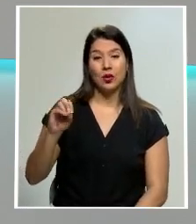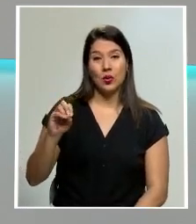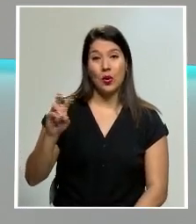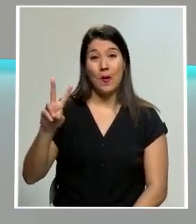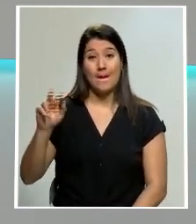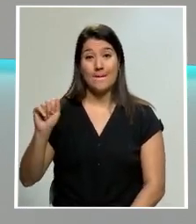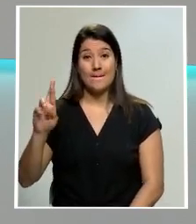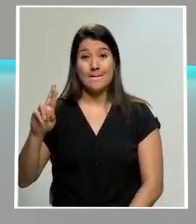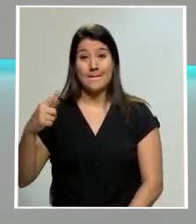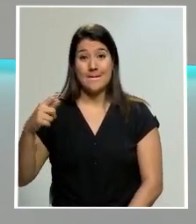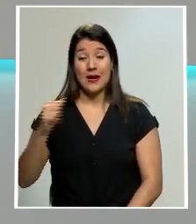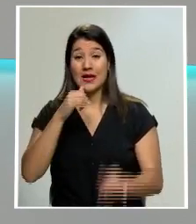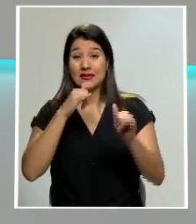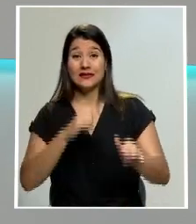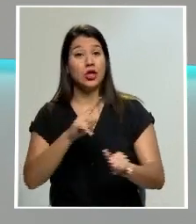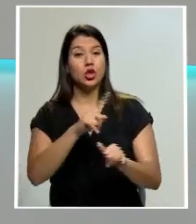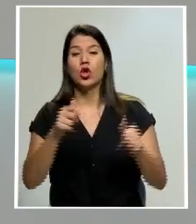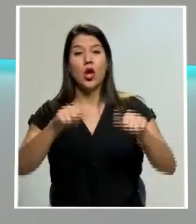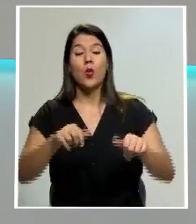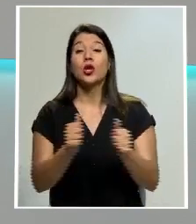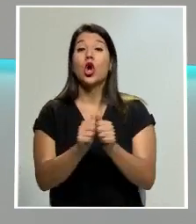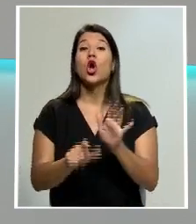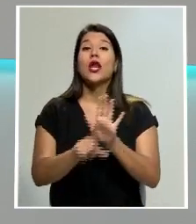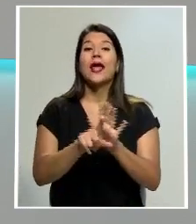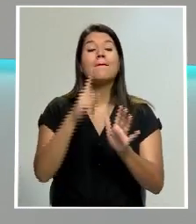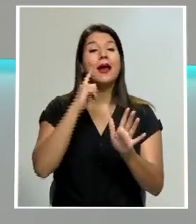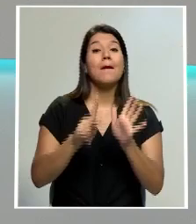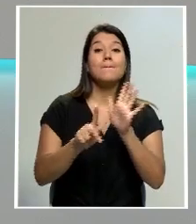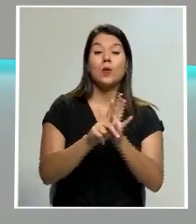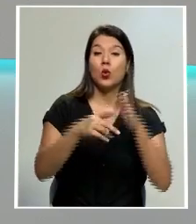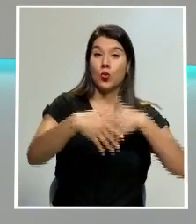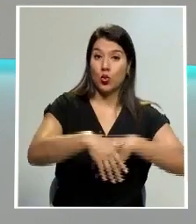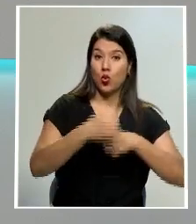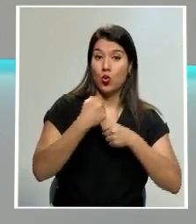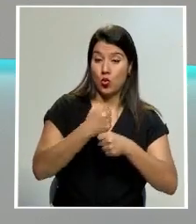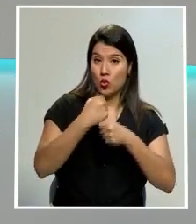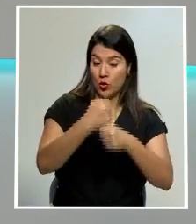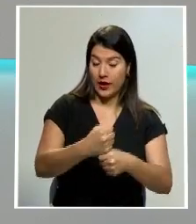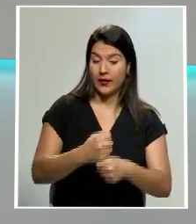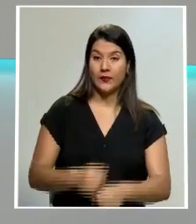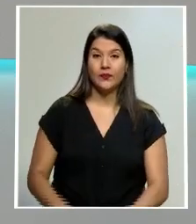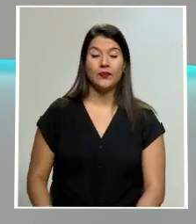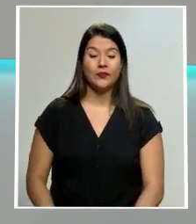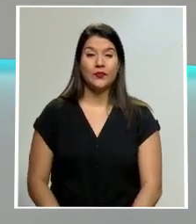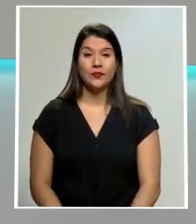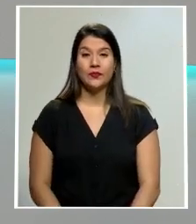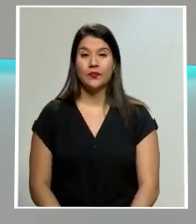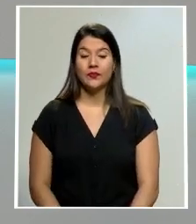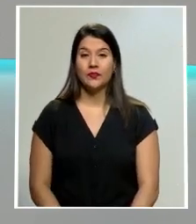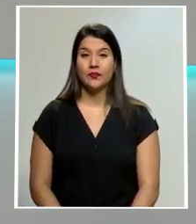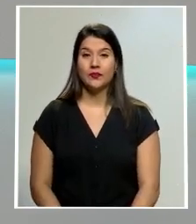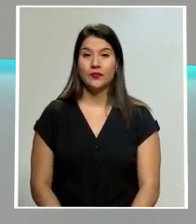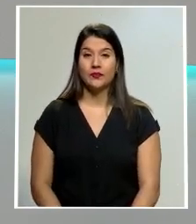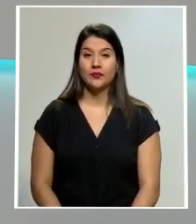que la Sala Constitucional suspendió las resoluciones de los juzgados con base a los artículos impugnados en dicha ley.